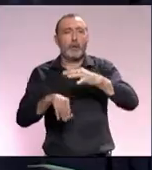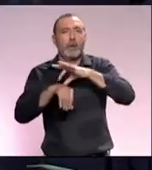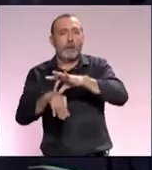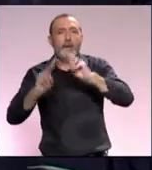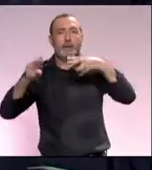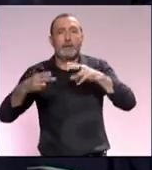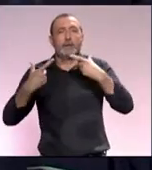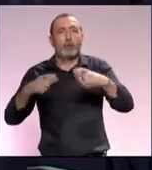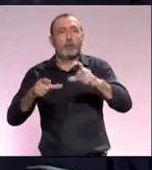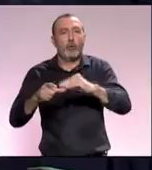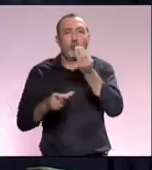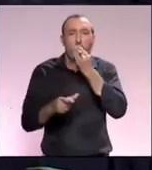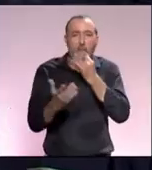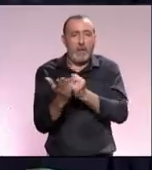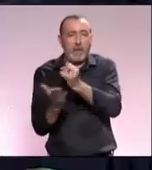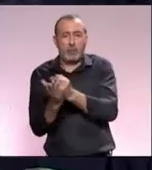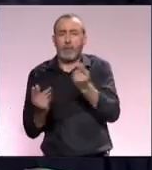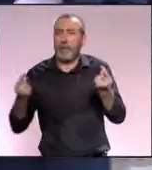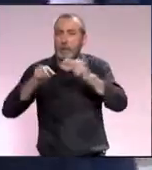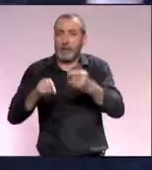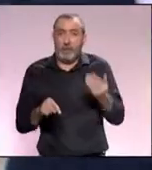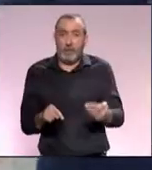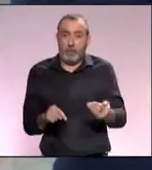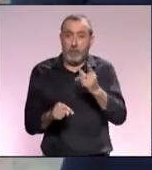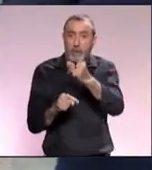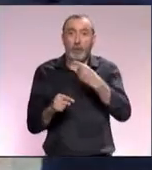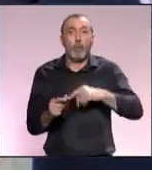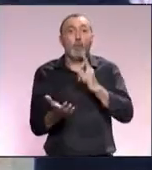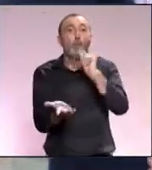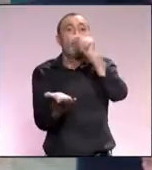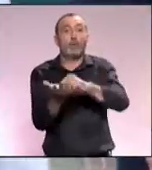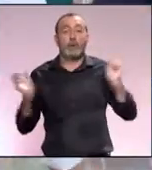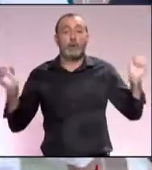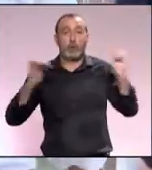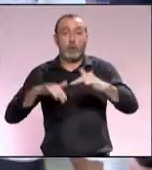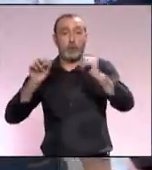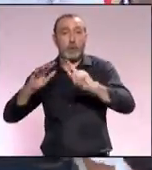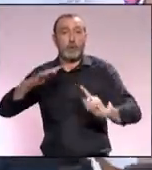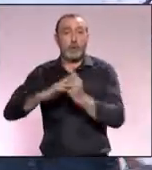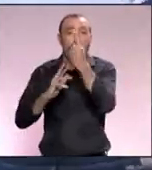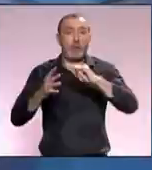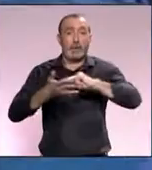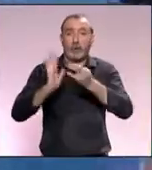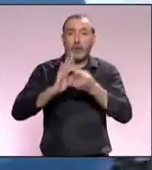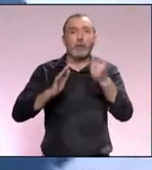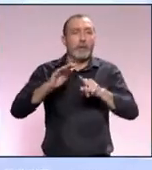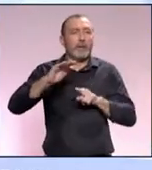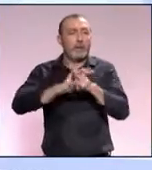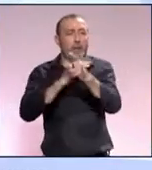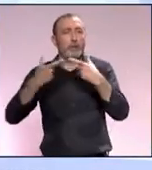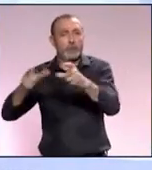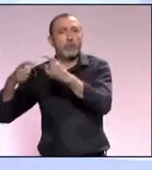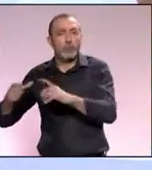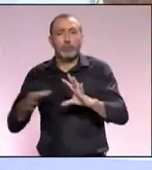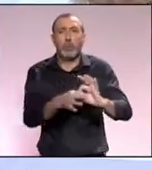agendas del sector agroalimentario como una cita fundamental este formato se convirtió en el punto de encuentro donde la innovación tecnológica y el desarrollo